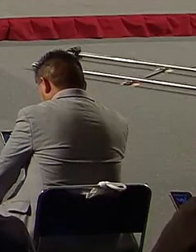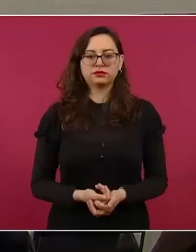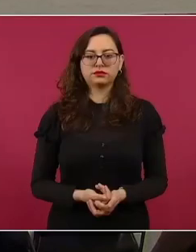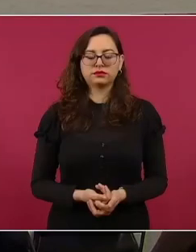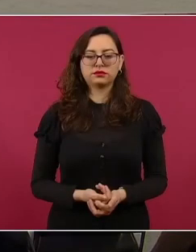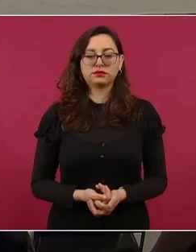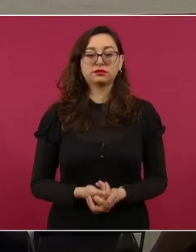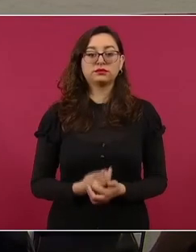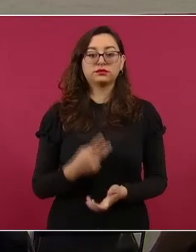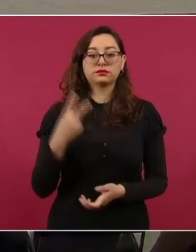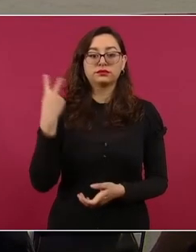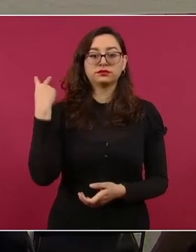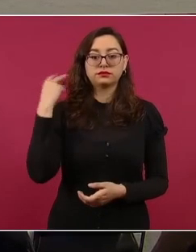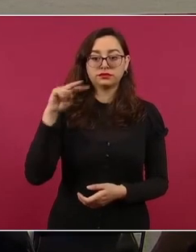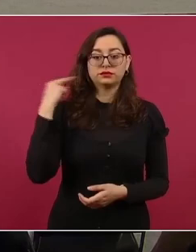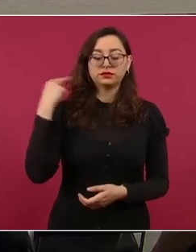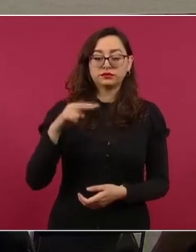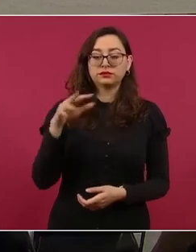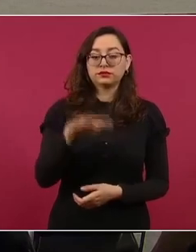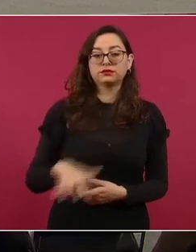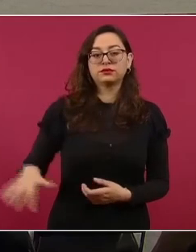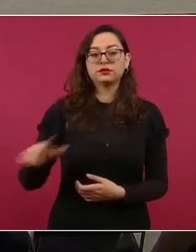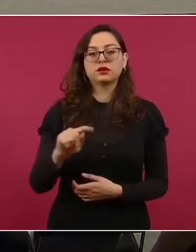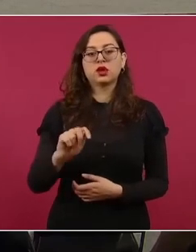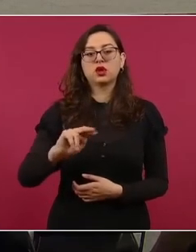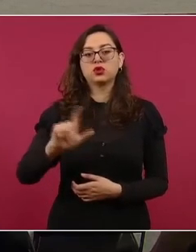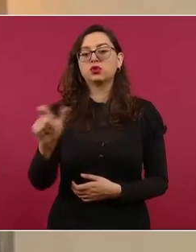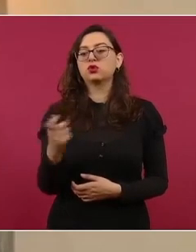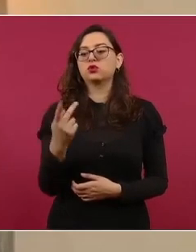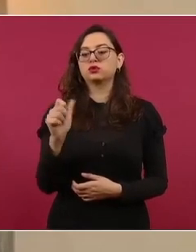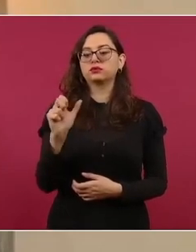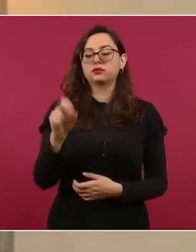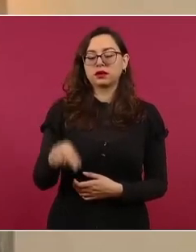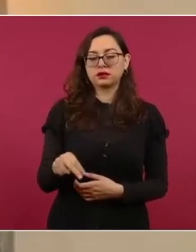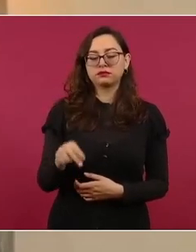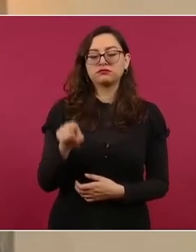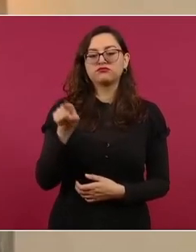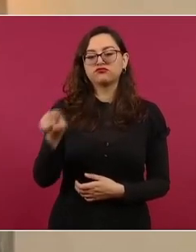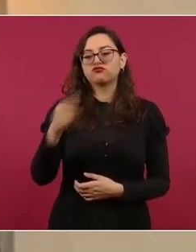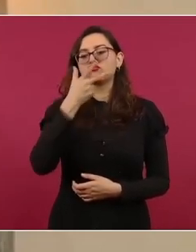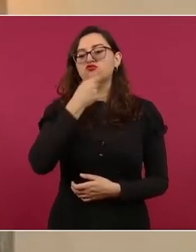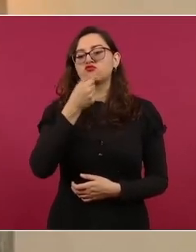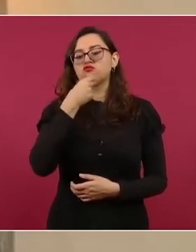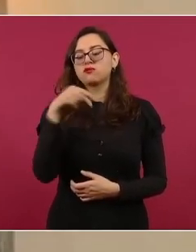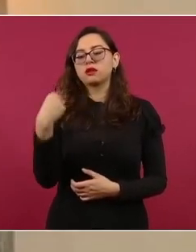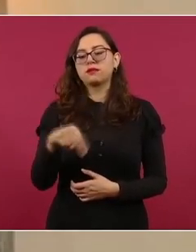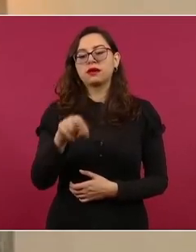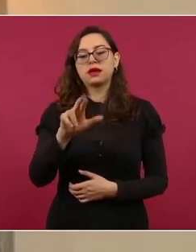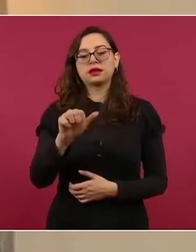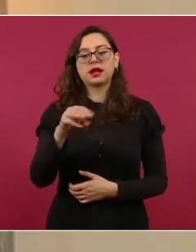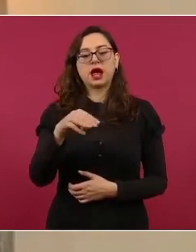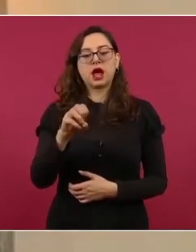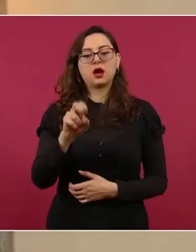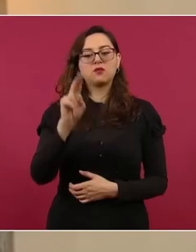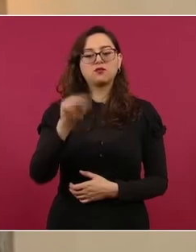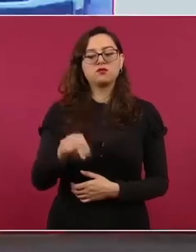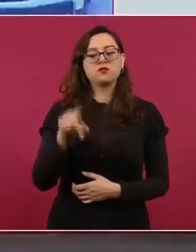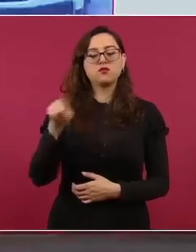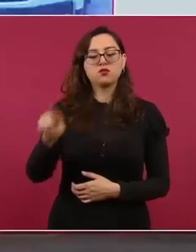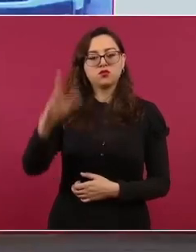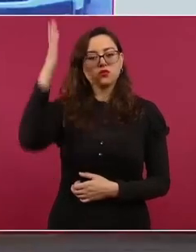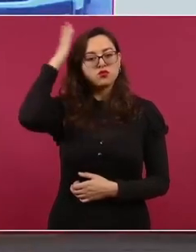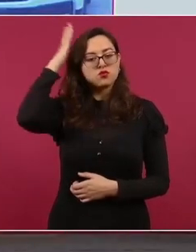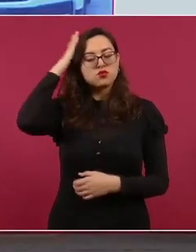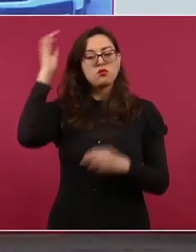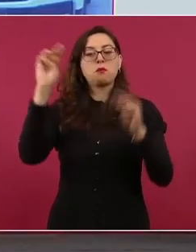Tuxpan, también se detuvo a un sujeto de nombre Ramón N., presunto jefe de plaza del